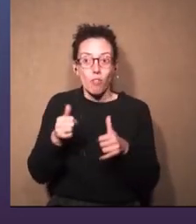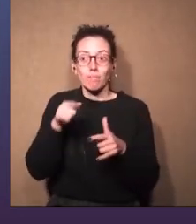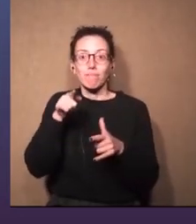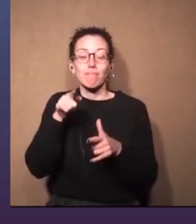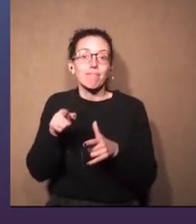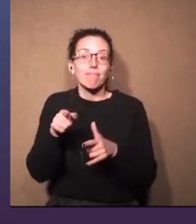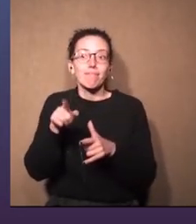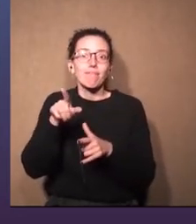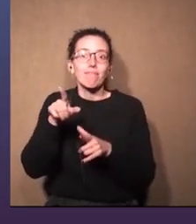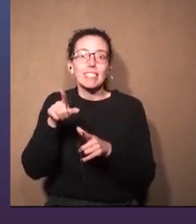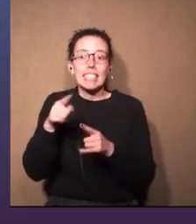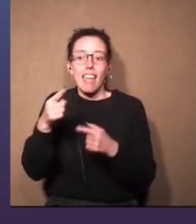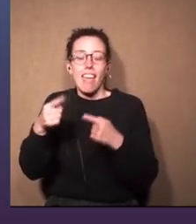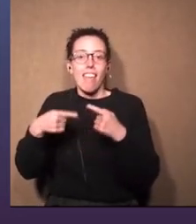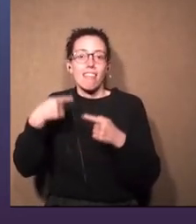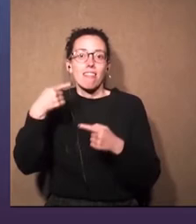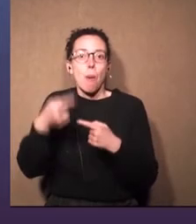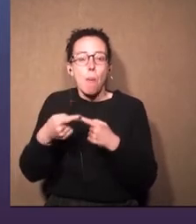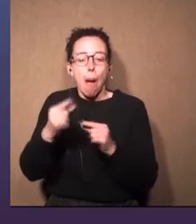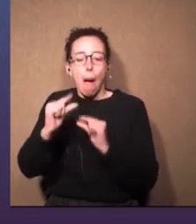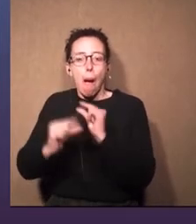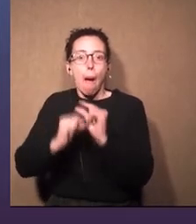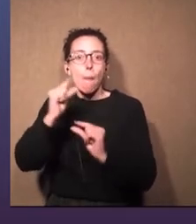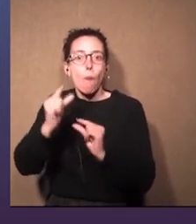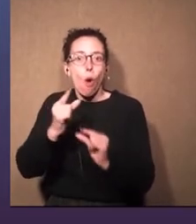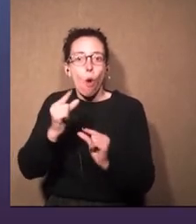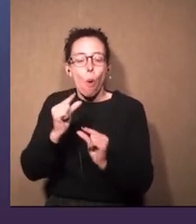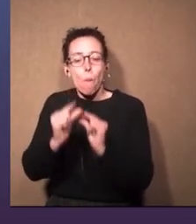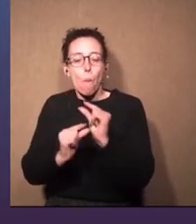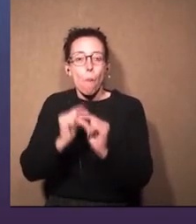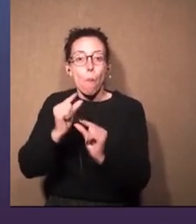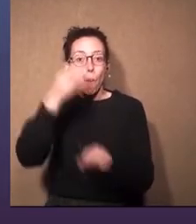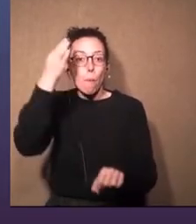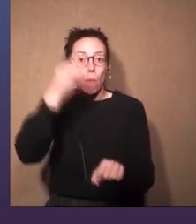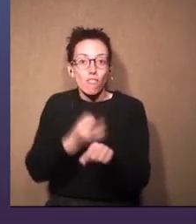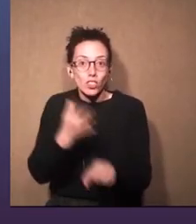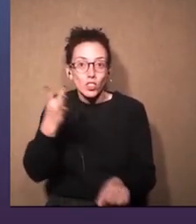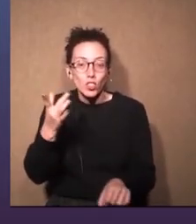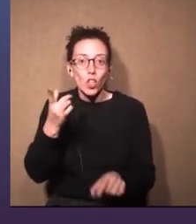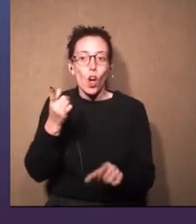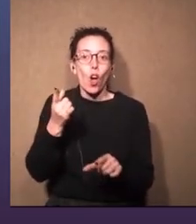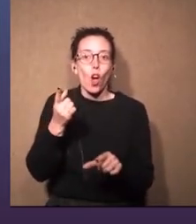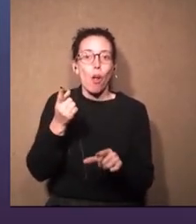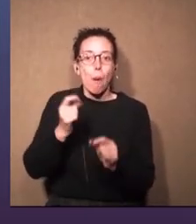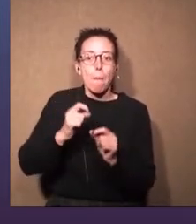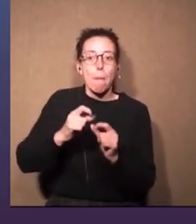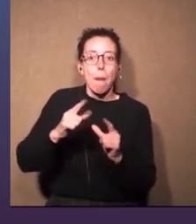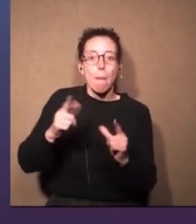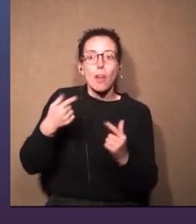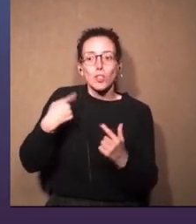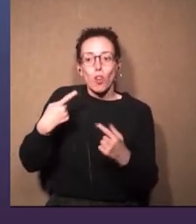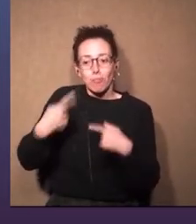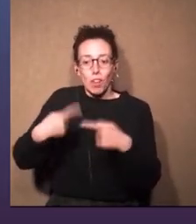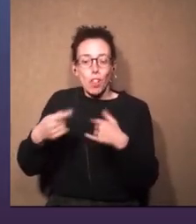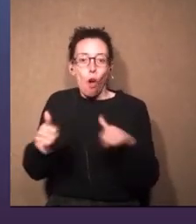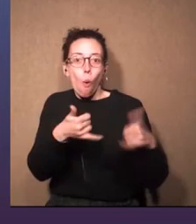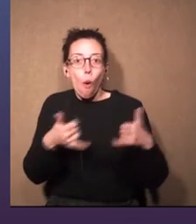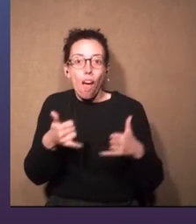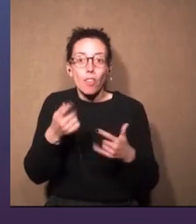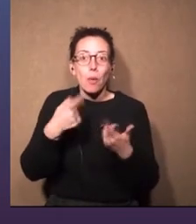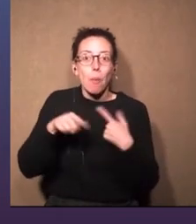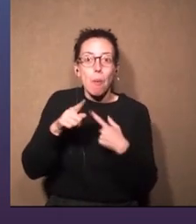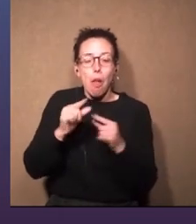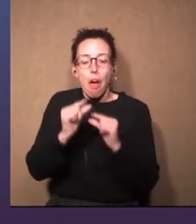todo eso se fue profesionalizando mientras yo seguía jugando.